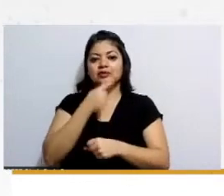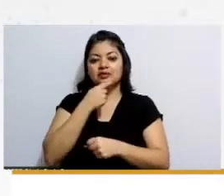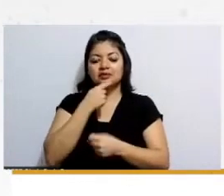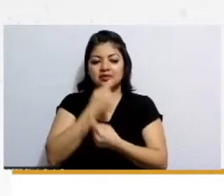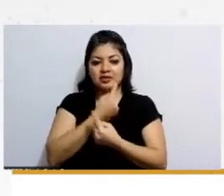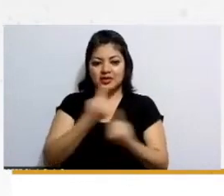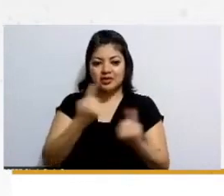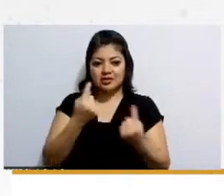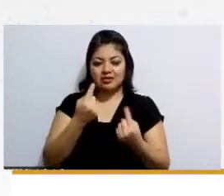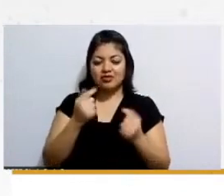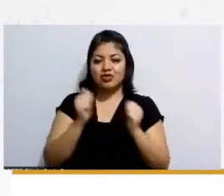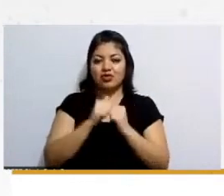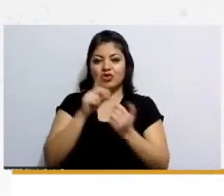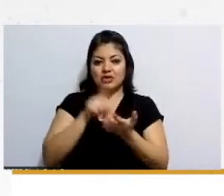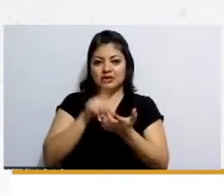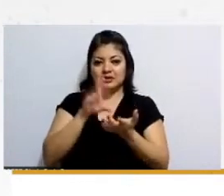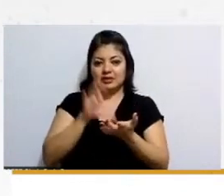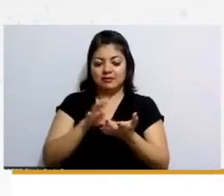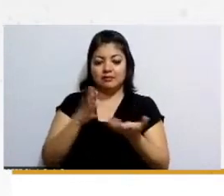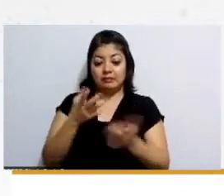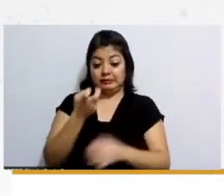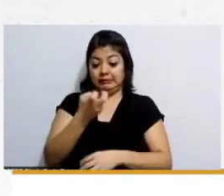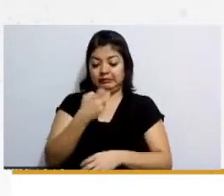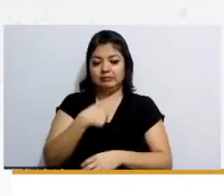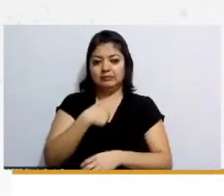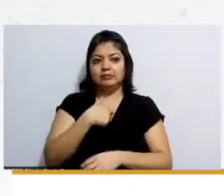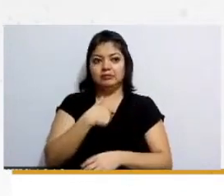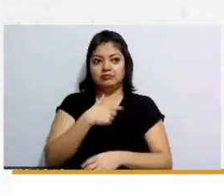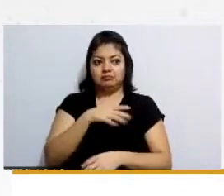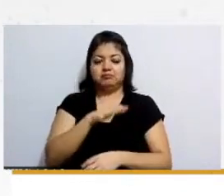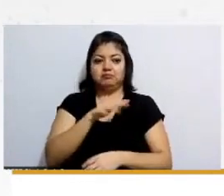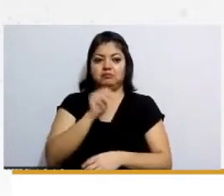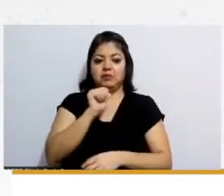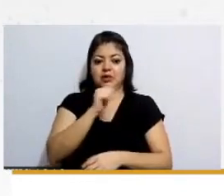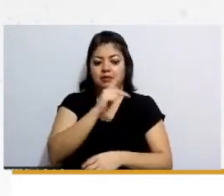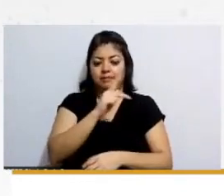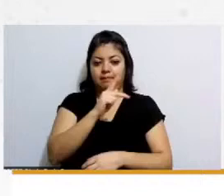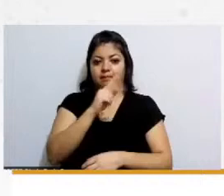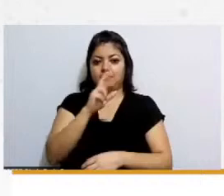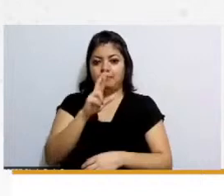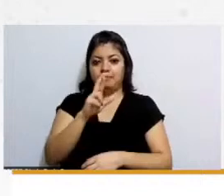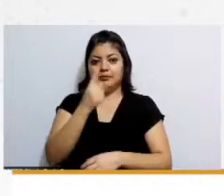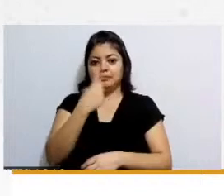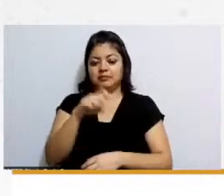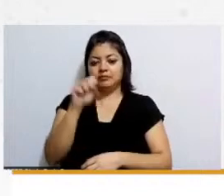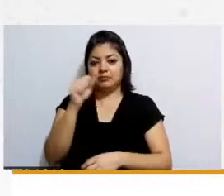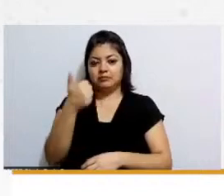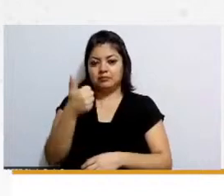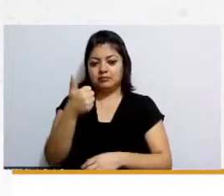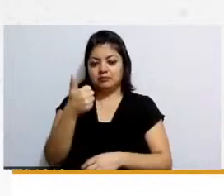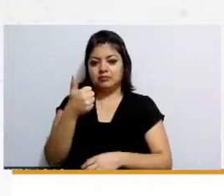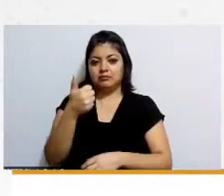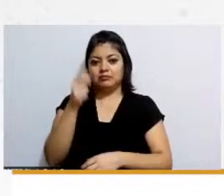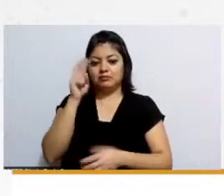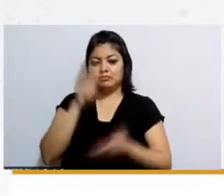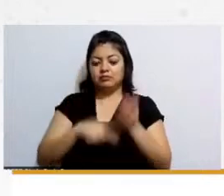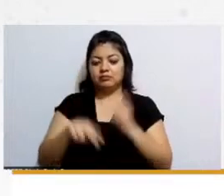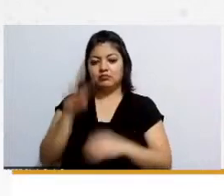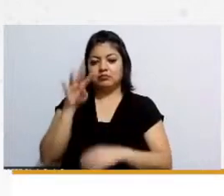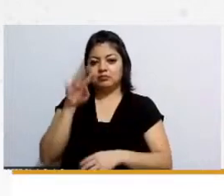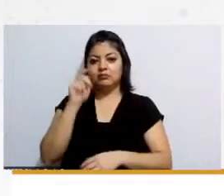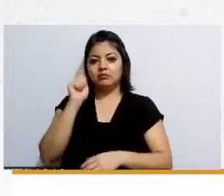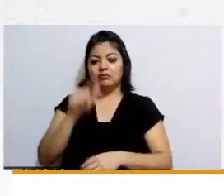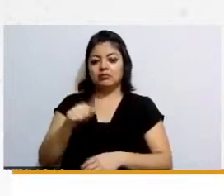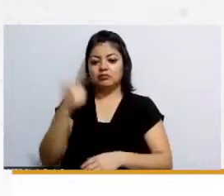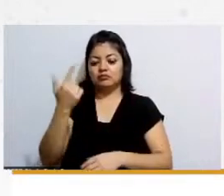entonces a mí me llama mucho la atención en este amparo en revisión del 166 2019 del 12 de